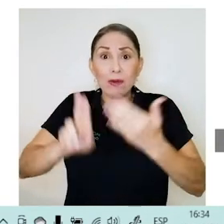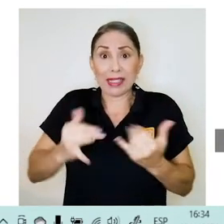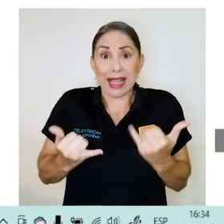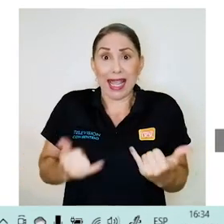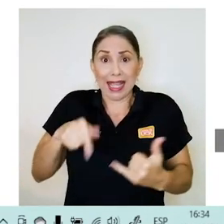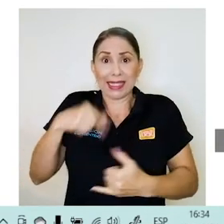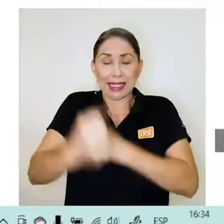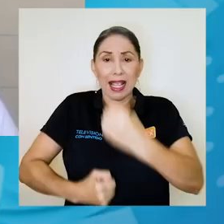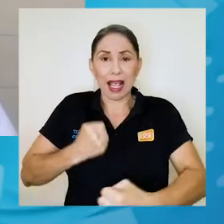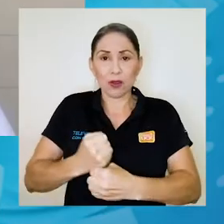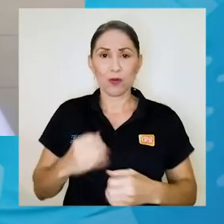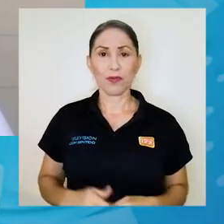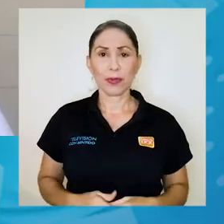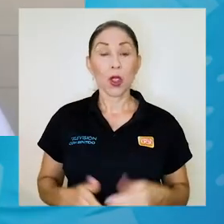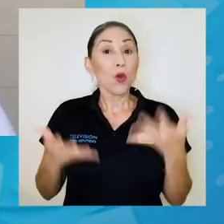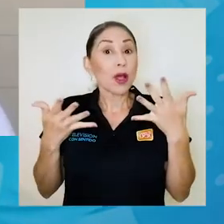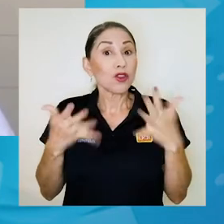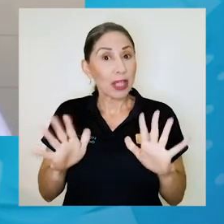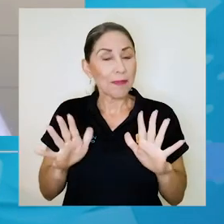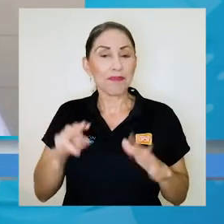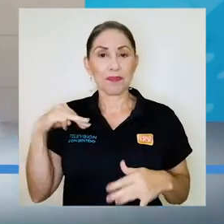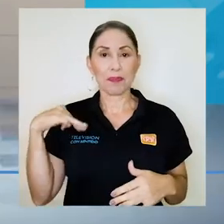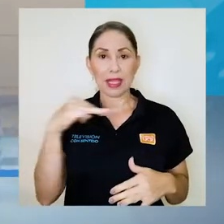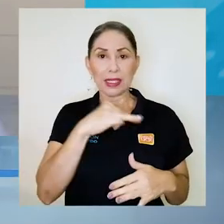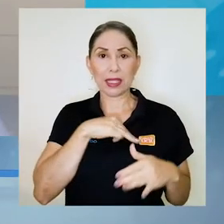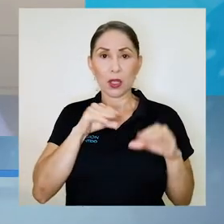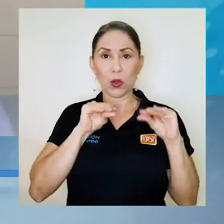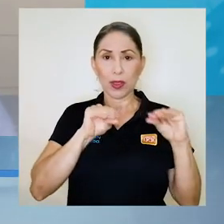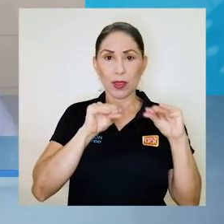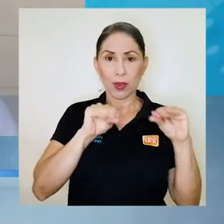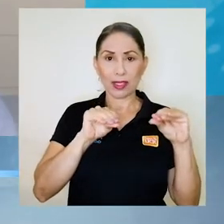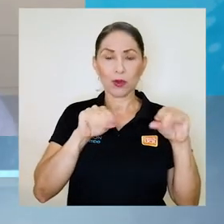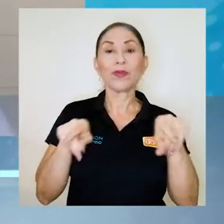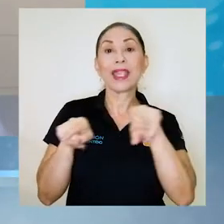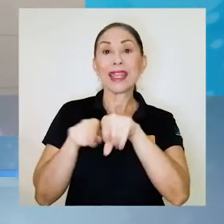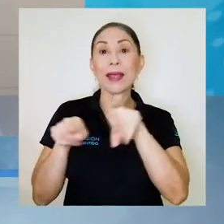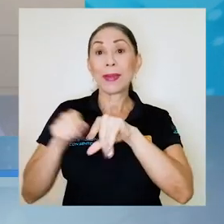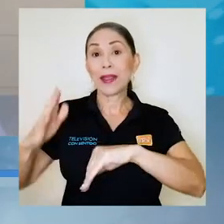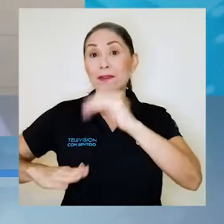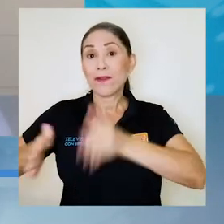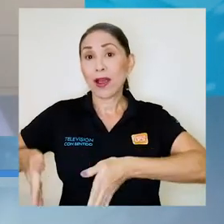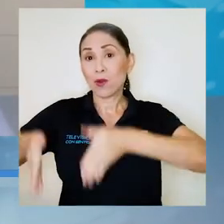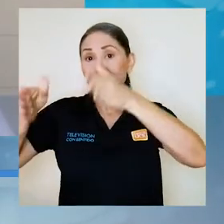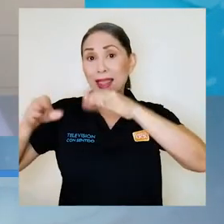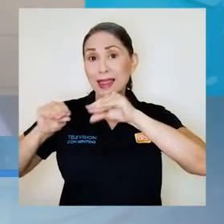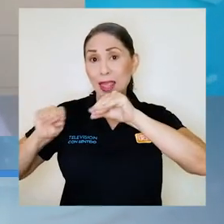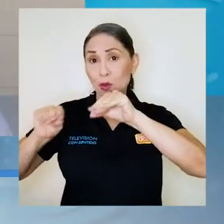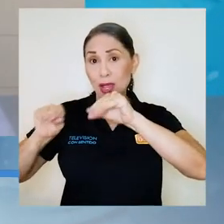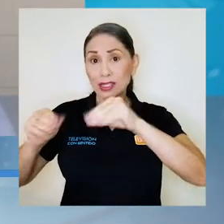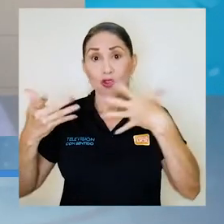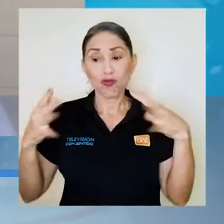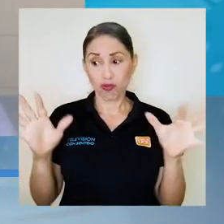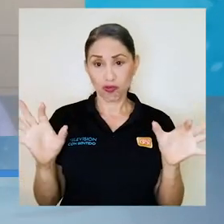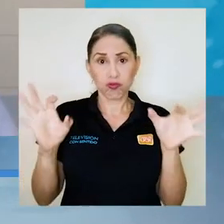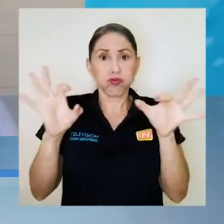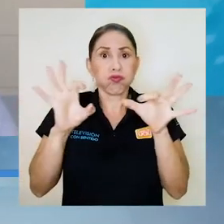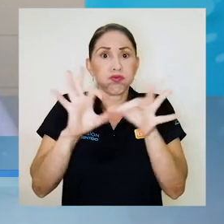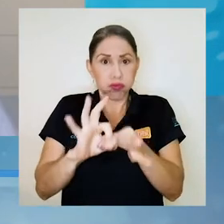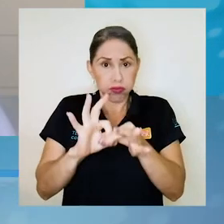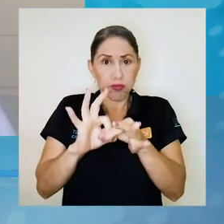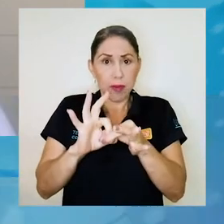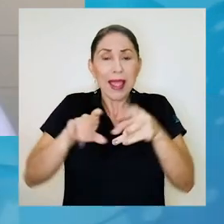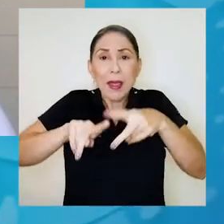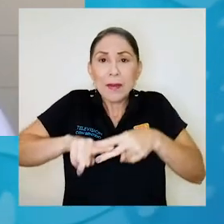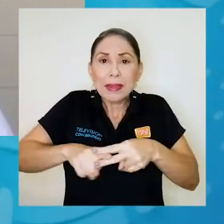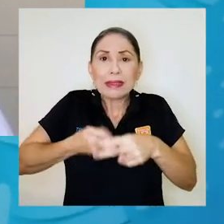año. Una vez que se ha generado el enlace entre el Ministerio de Educación y también la Facultad de Educación, comenzamos el